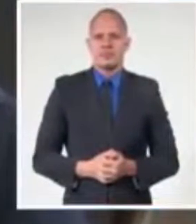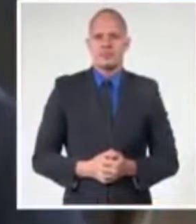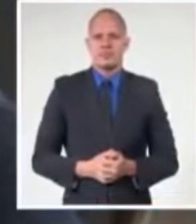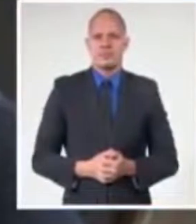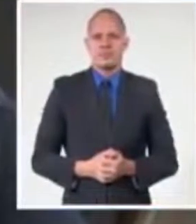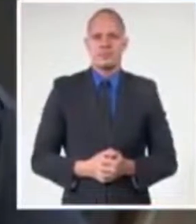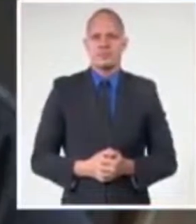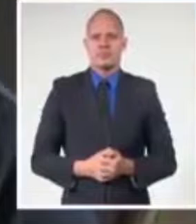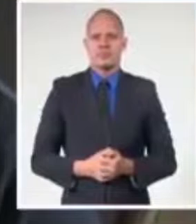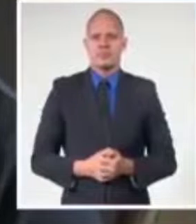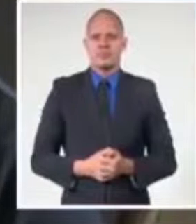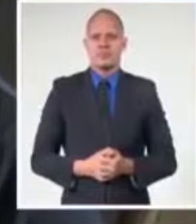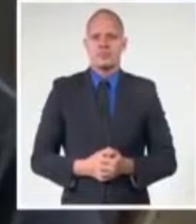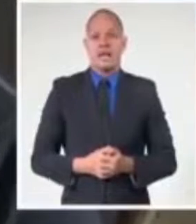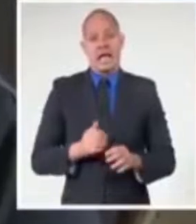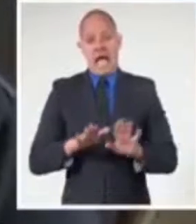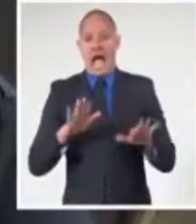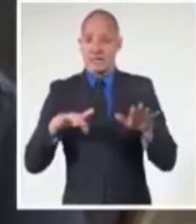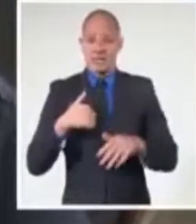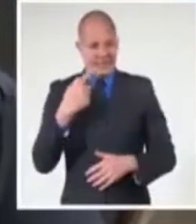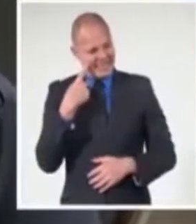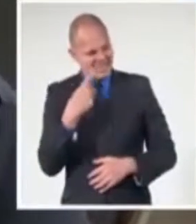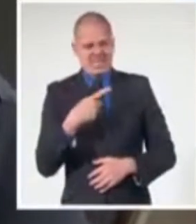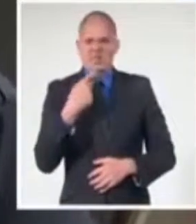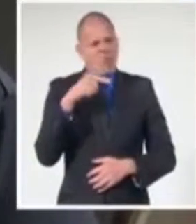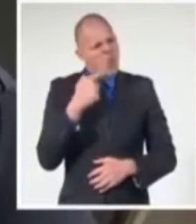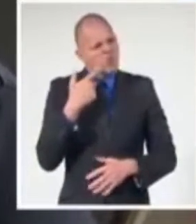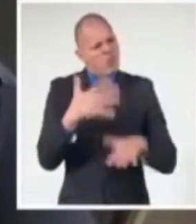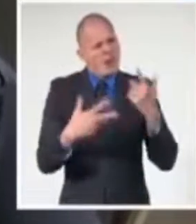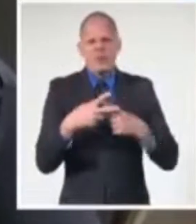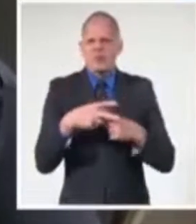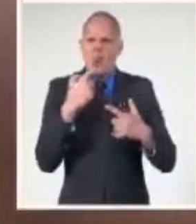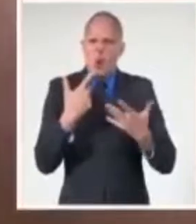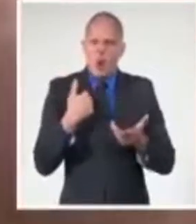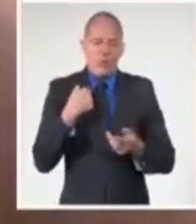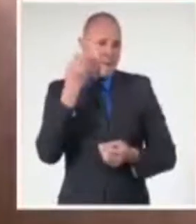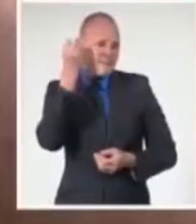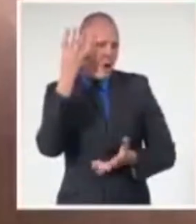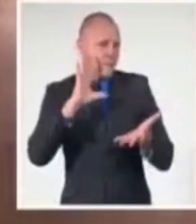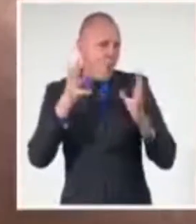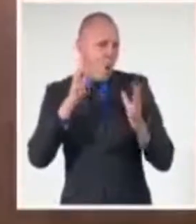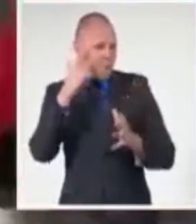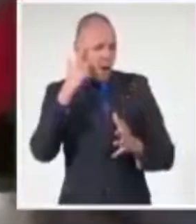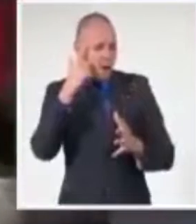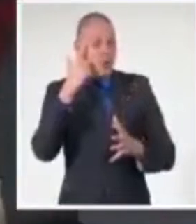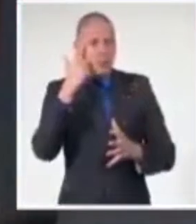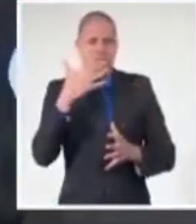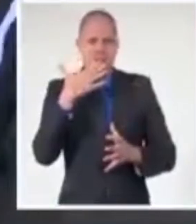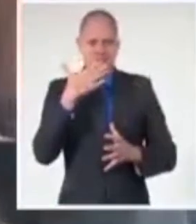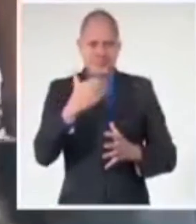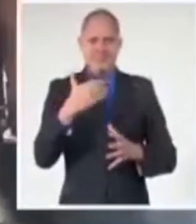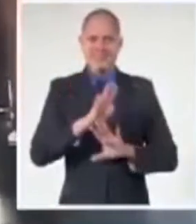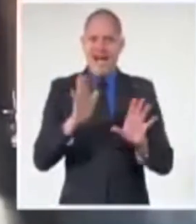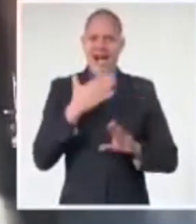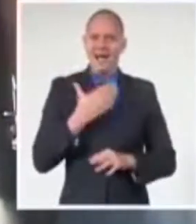Disfruto mucho el hecho de encontrar un problema y buscar cómo va la solución, cómo satisfacer a un cliente, cómo ese problema se